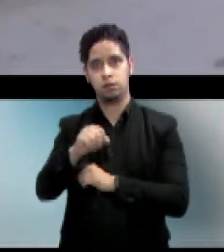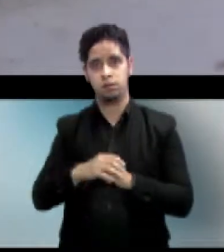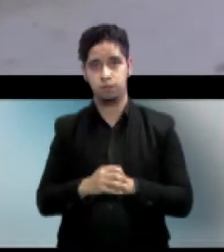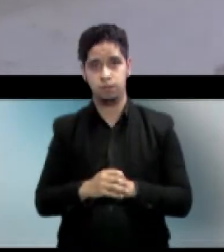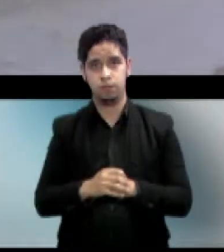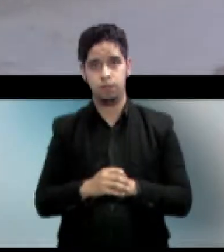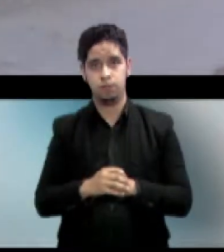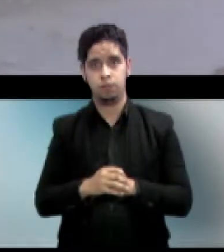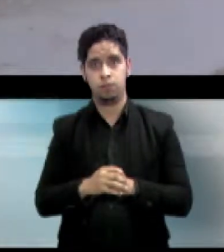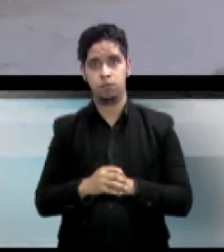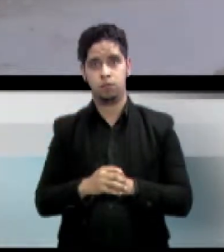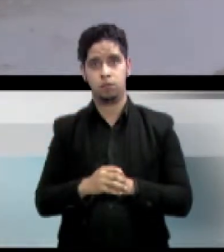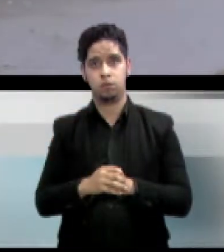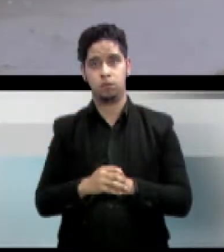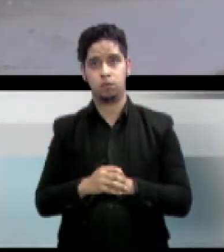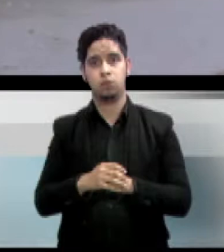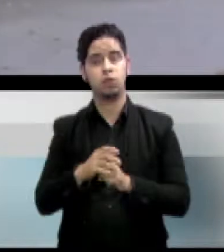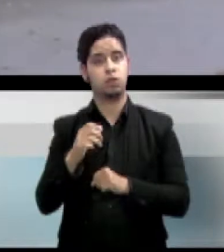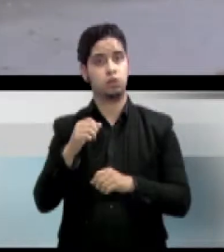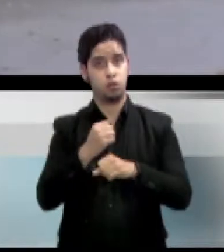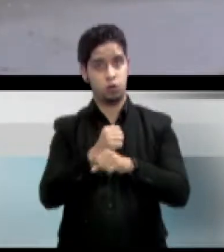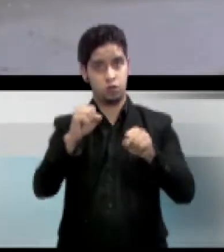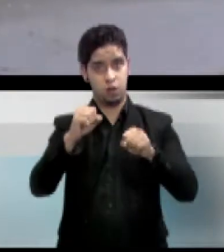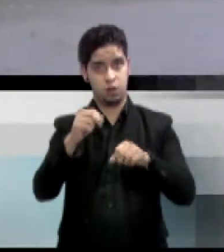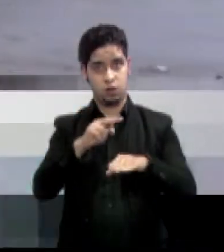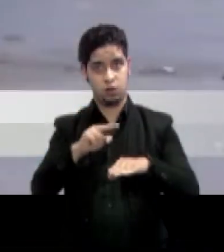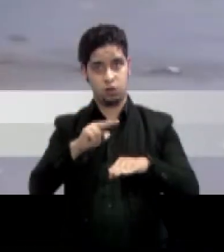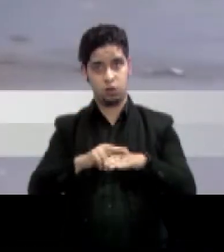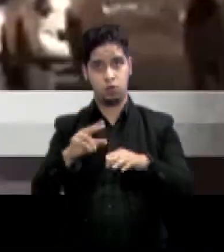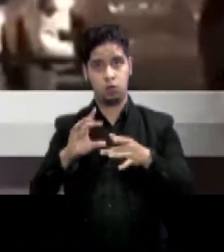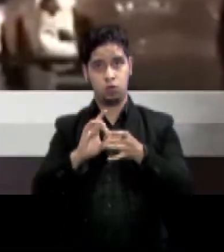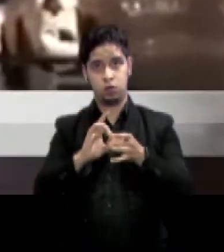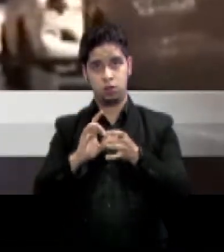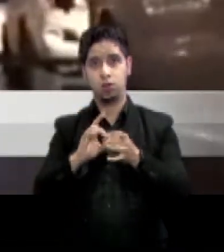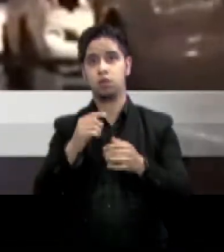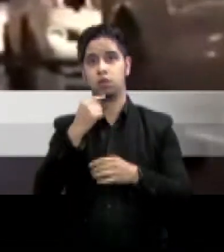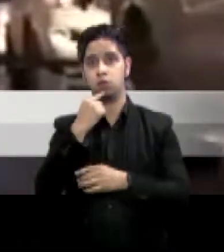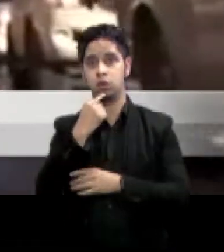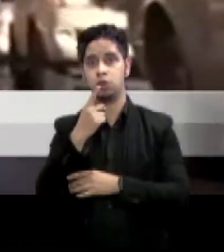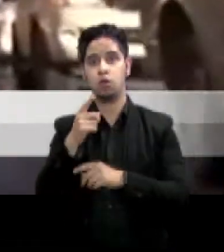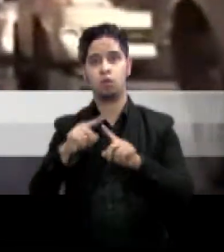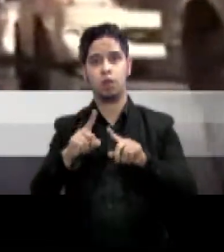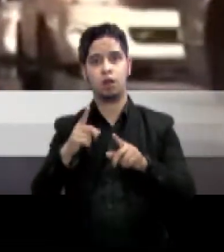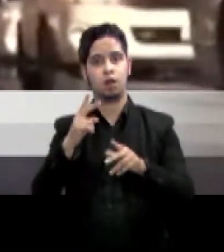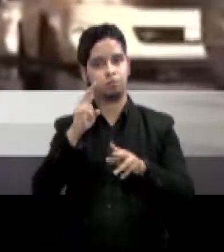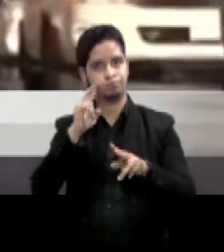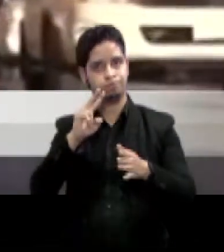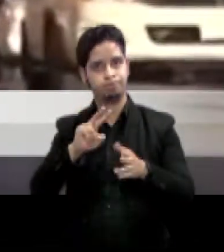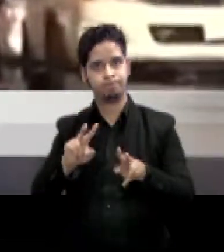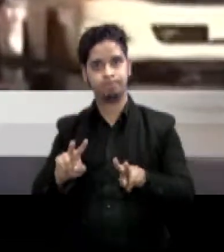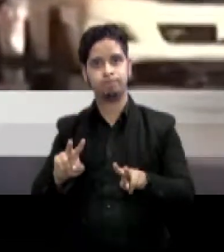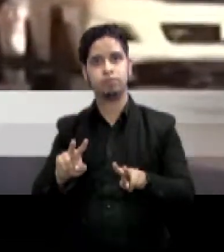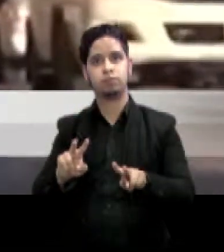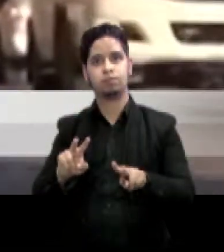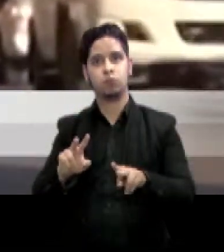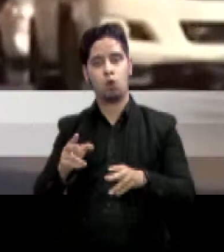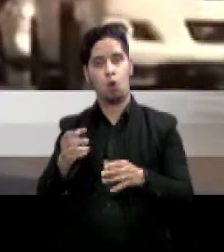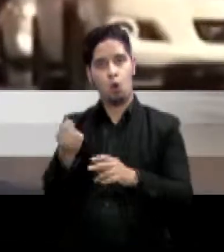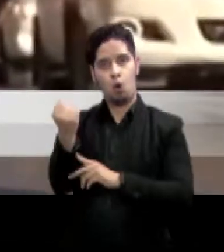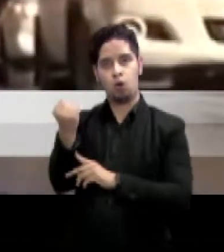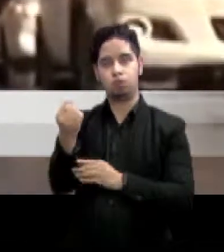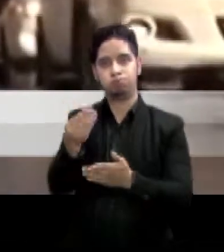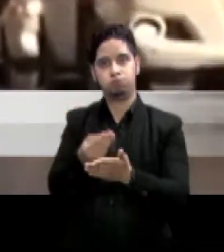el Consejo de Seguridad de las Naciones Unidas anunció una serie de medidas para contener las fuentes de financiamiento al grupo Estado Islámico.